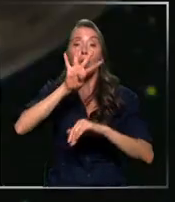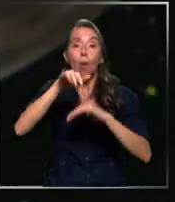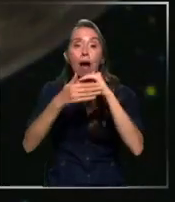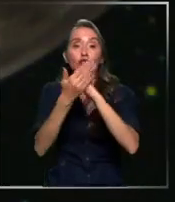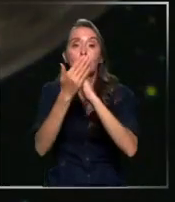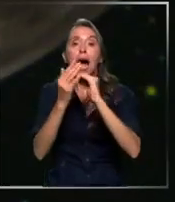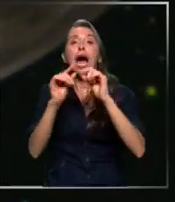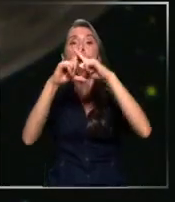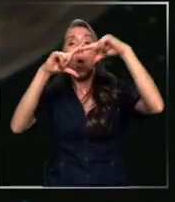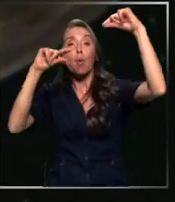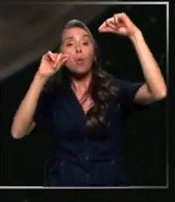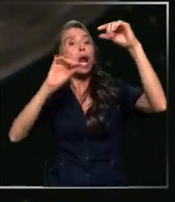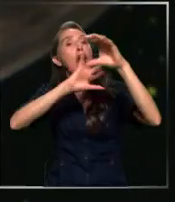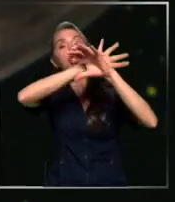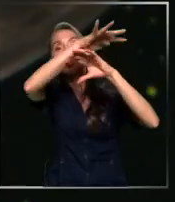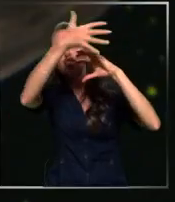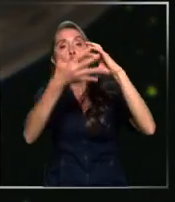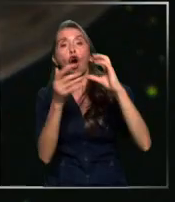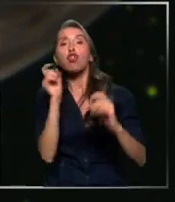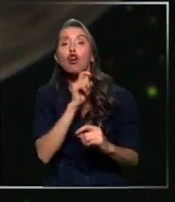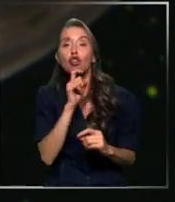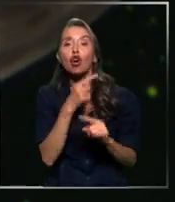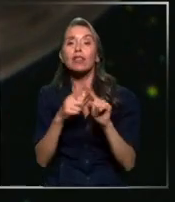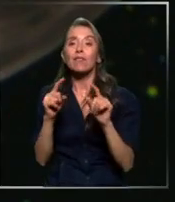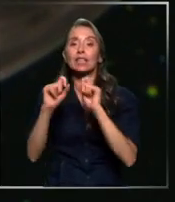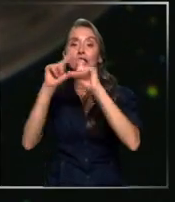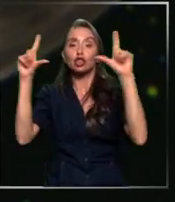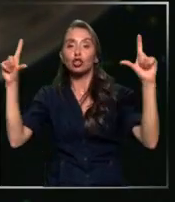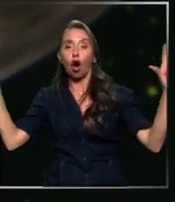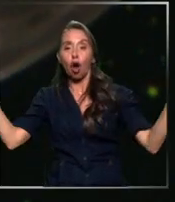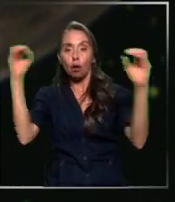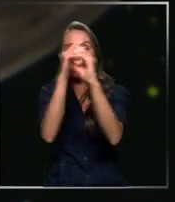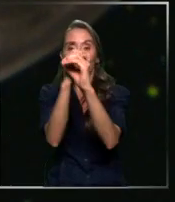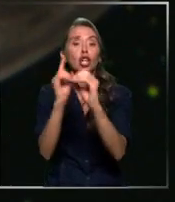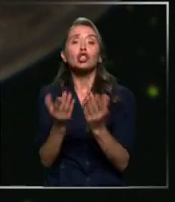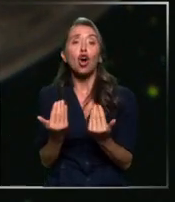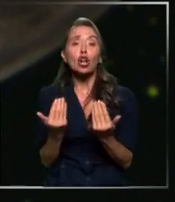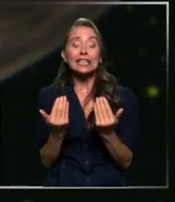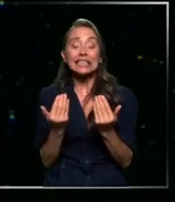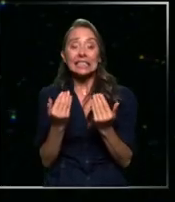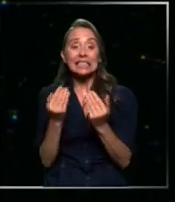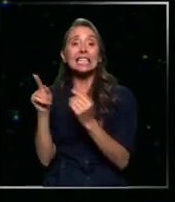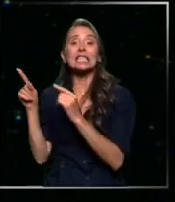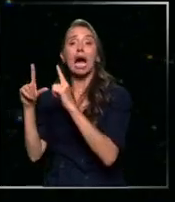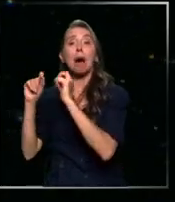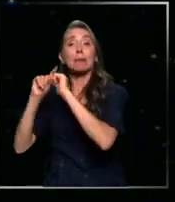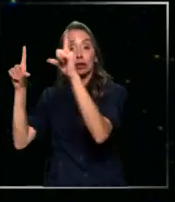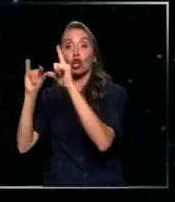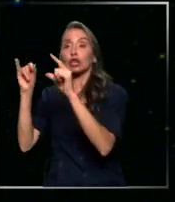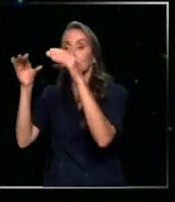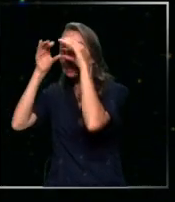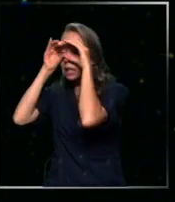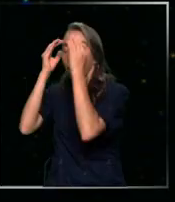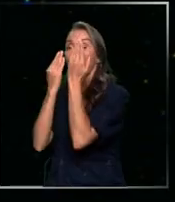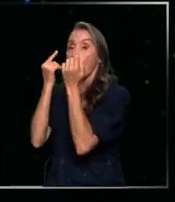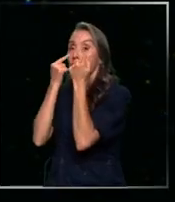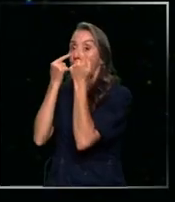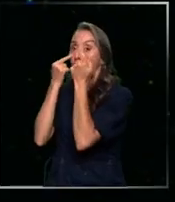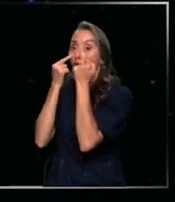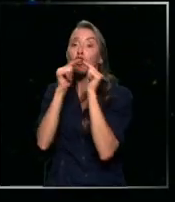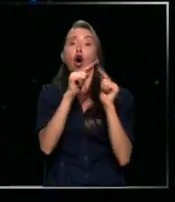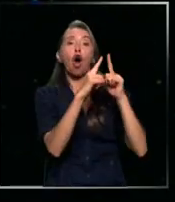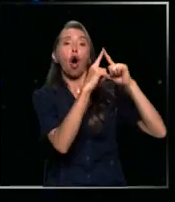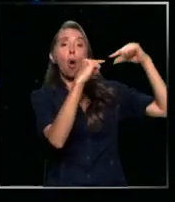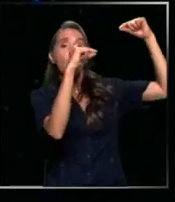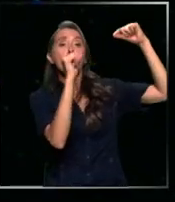roja. A diferencia de lo que es un eclipse solar total, no necesitamos ningún equipo de protección para nuestros ojos, podemos observarla